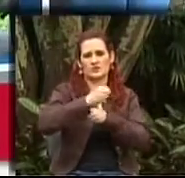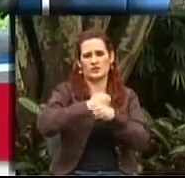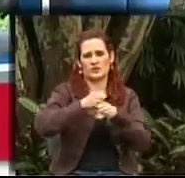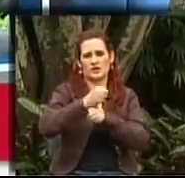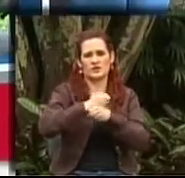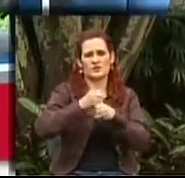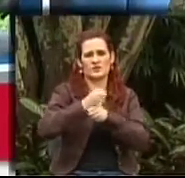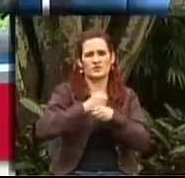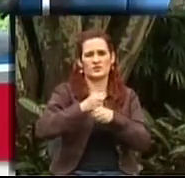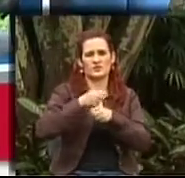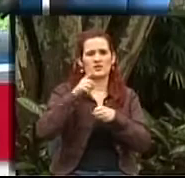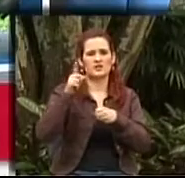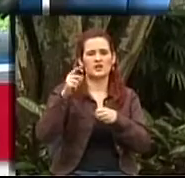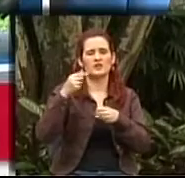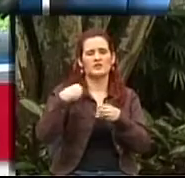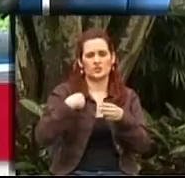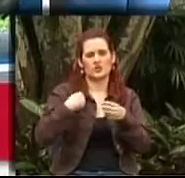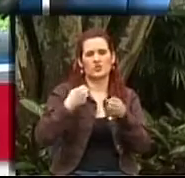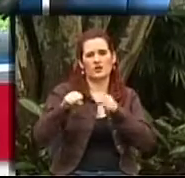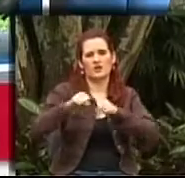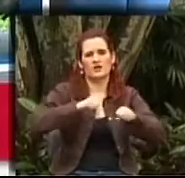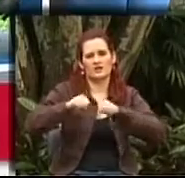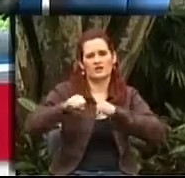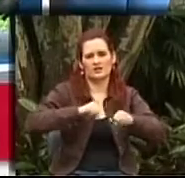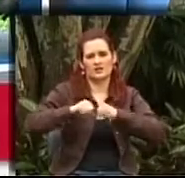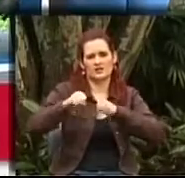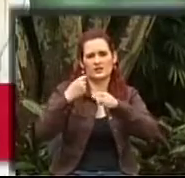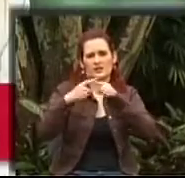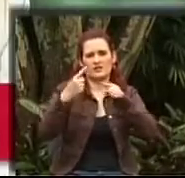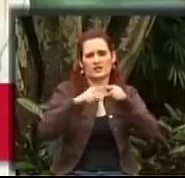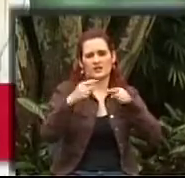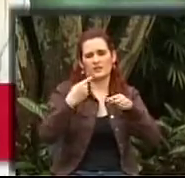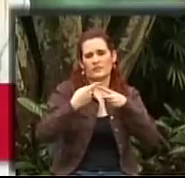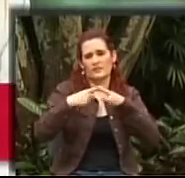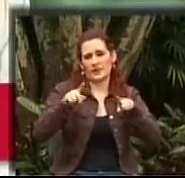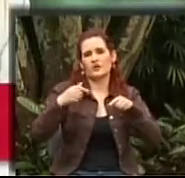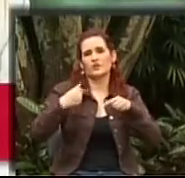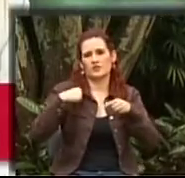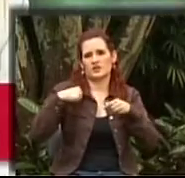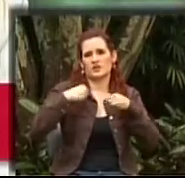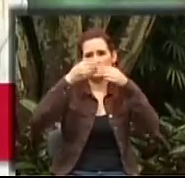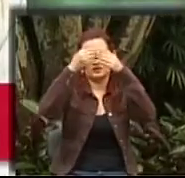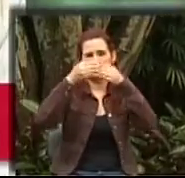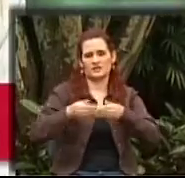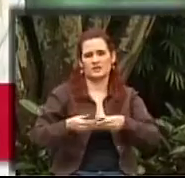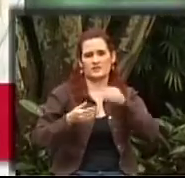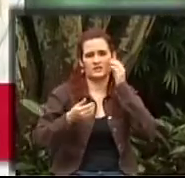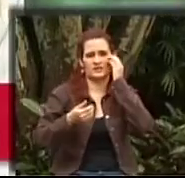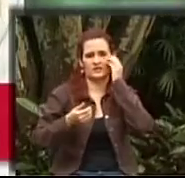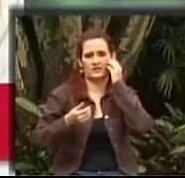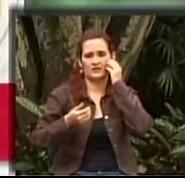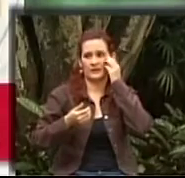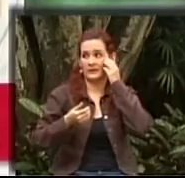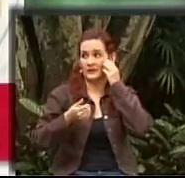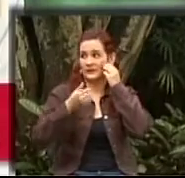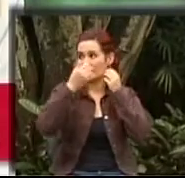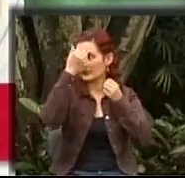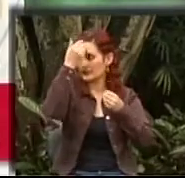Yo soy activo, pero siempre con mi incapacidad. El abismo izquierdo me quedó paralizado.